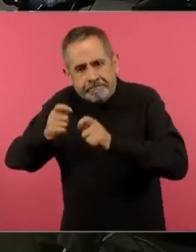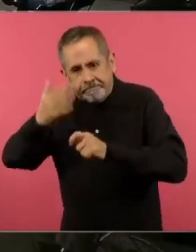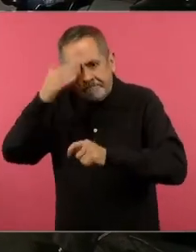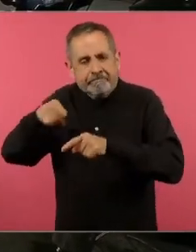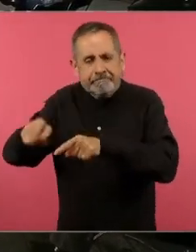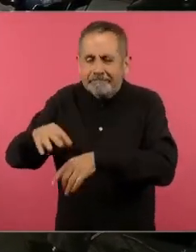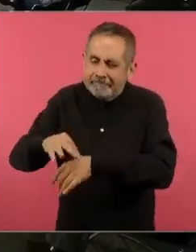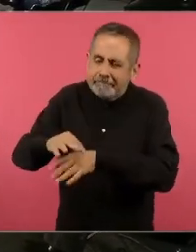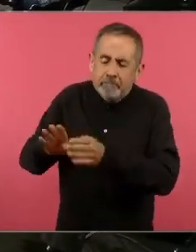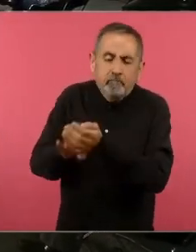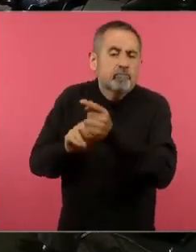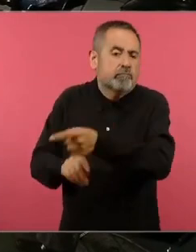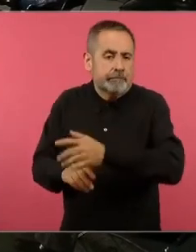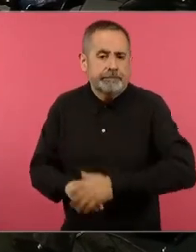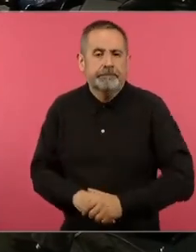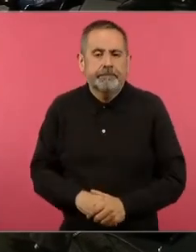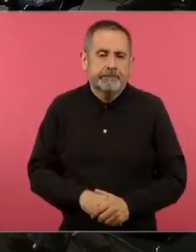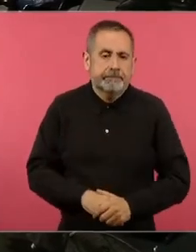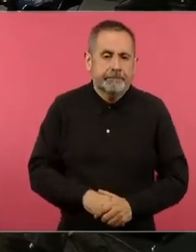la siguiente por favor